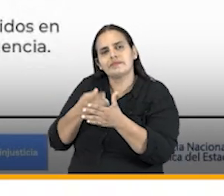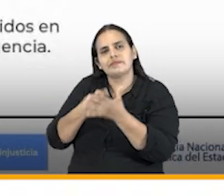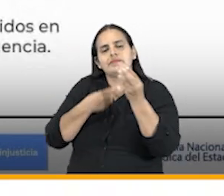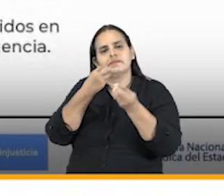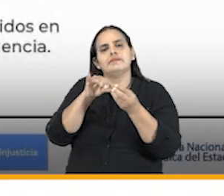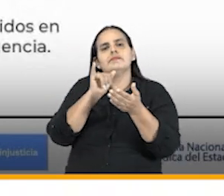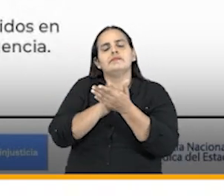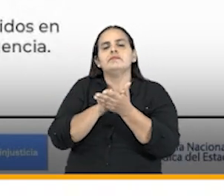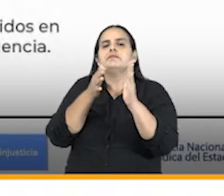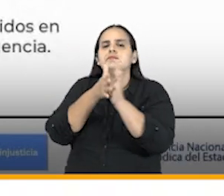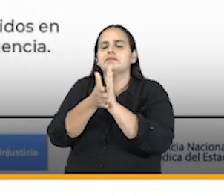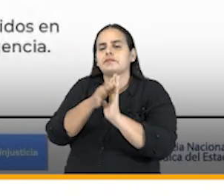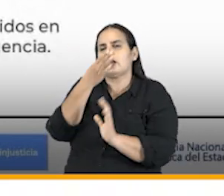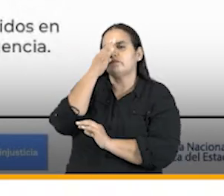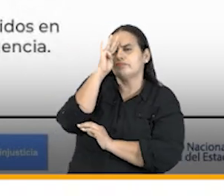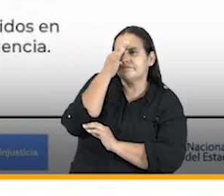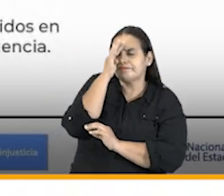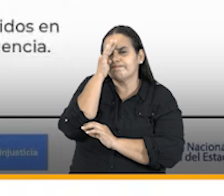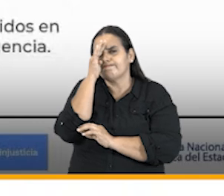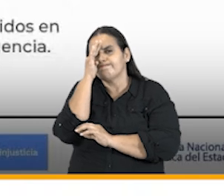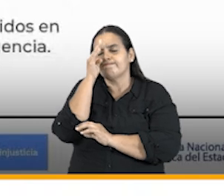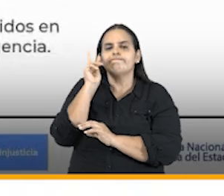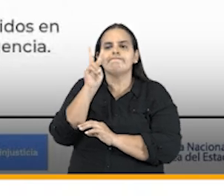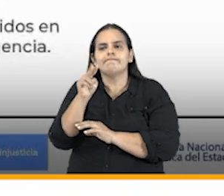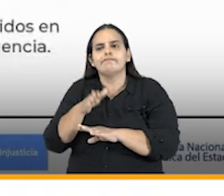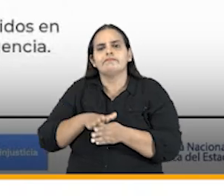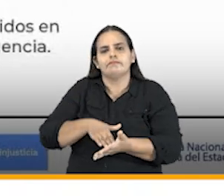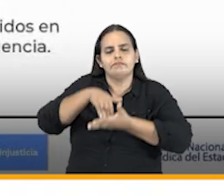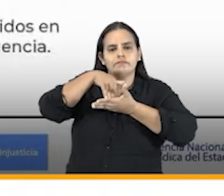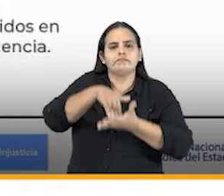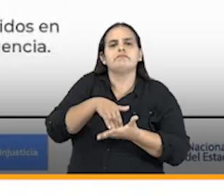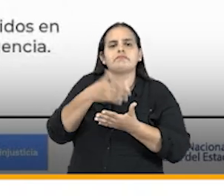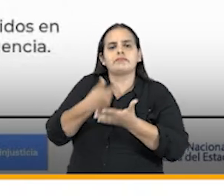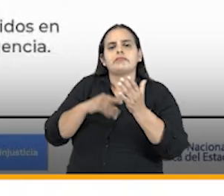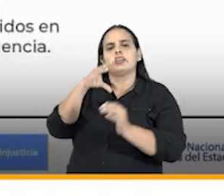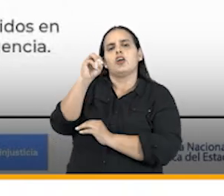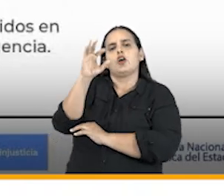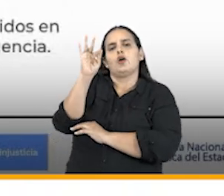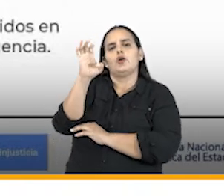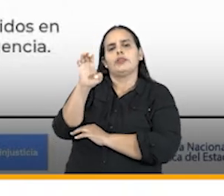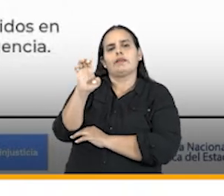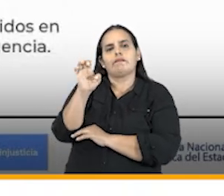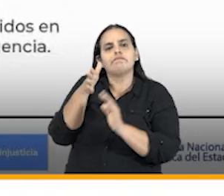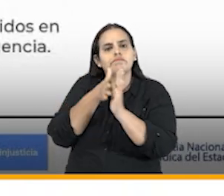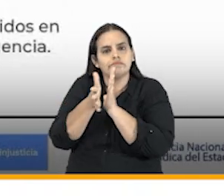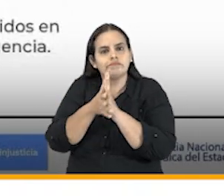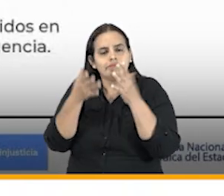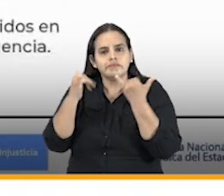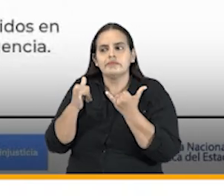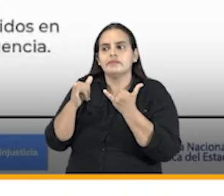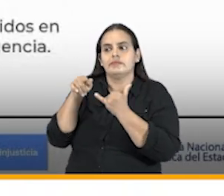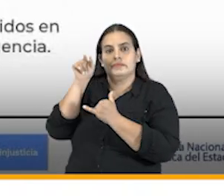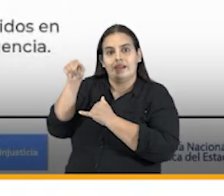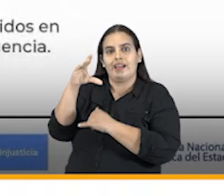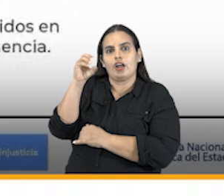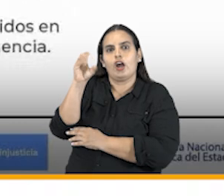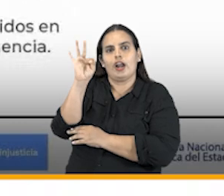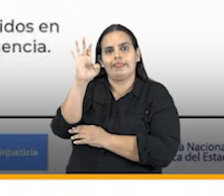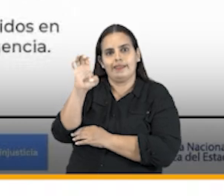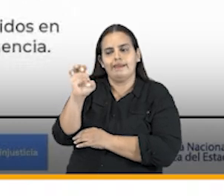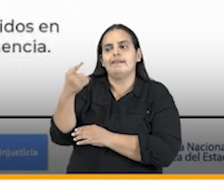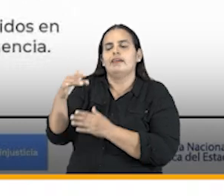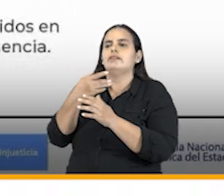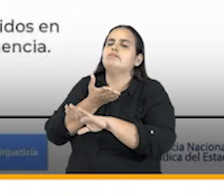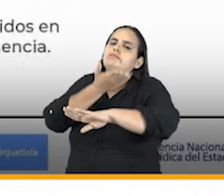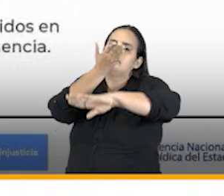intenta cuestionar nuevamente la posición ya consolidada que tiene el Consejo de Estado y Corte Constitucional esta Corte la Corte Constitucional